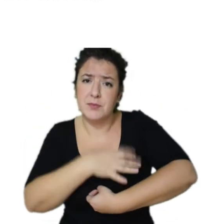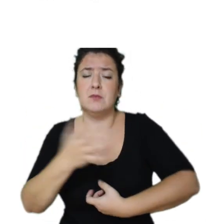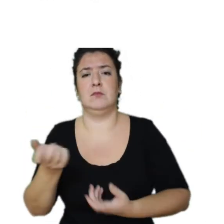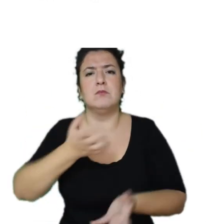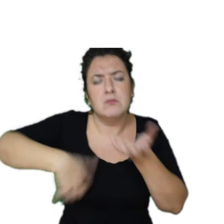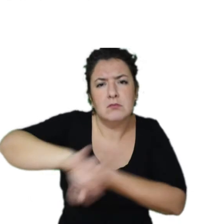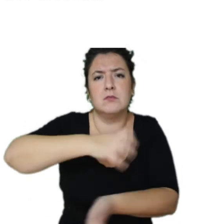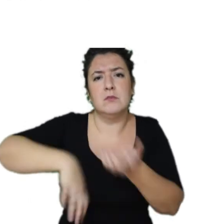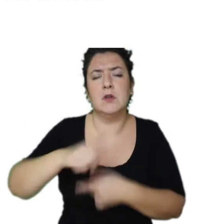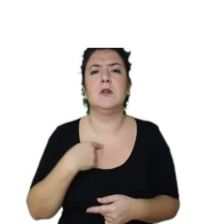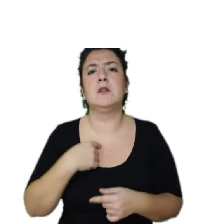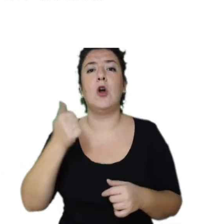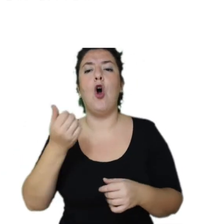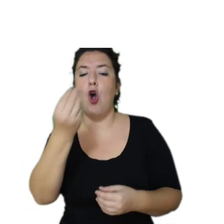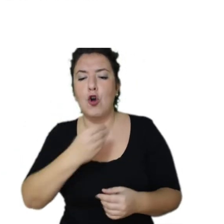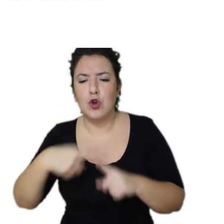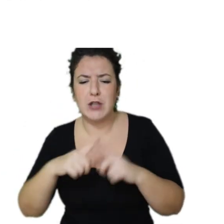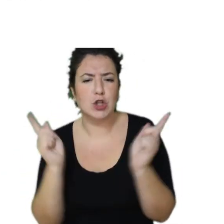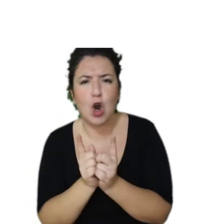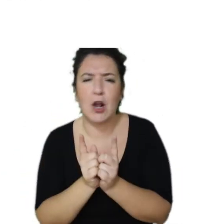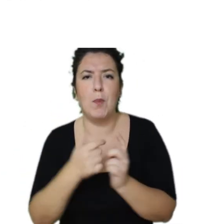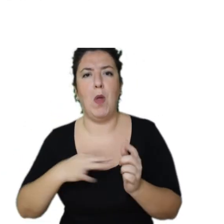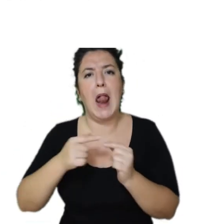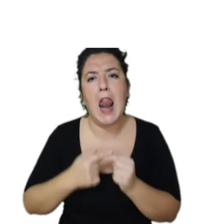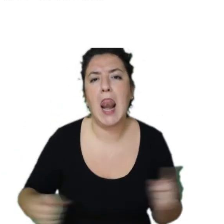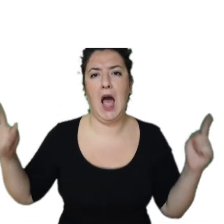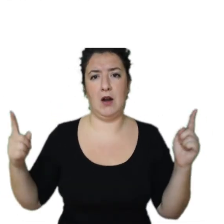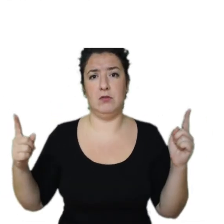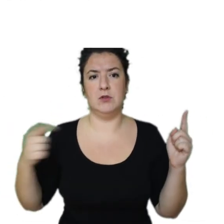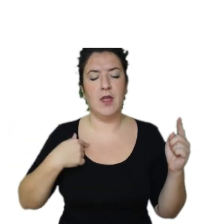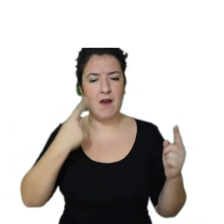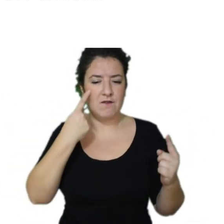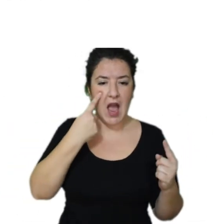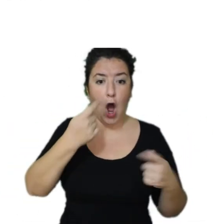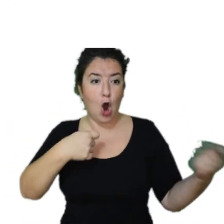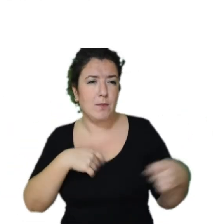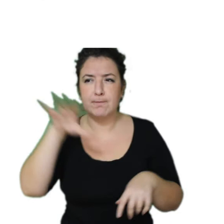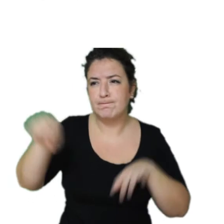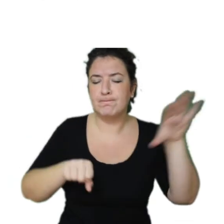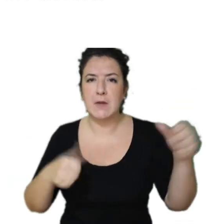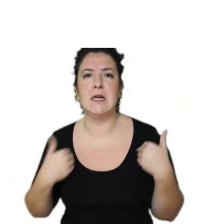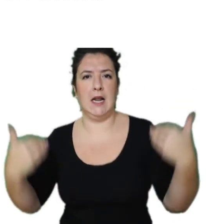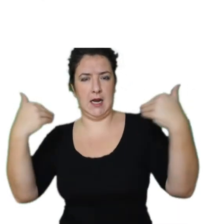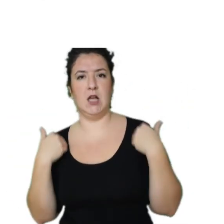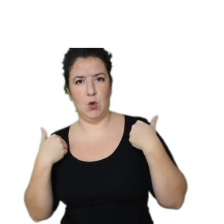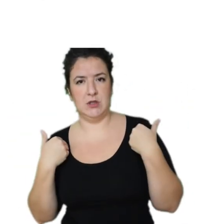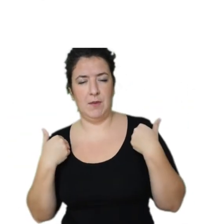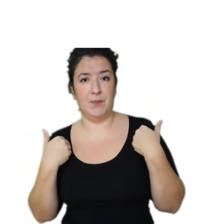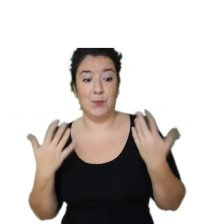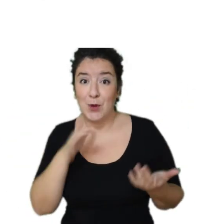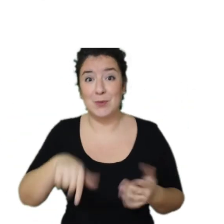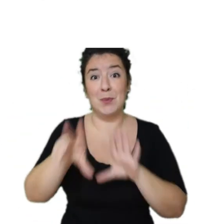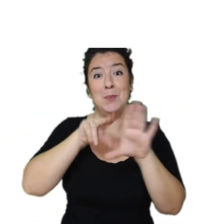que compramos o tener un consumo más responsable. Mi intención es que con todos estos vídeos vayamos viendo algunos trucos y algunas